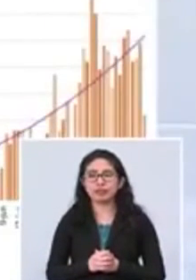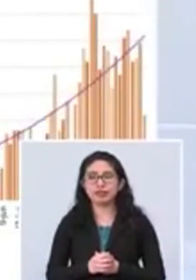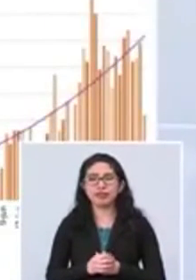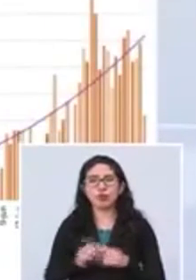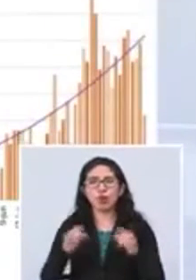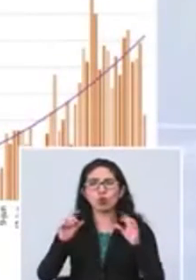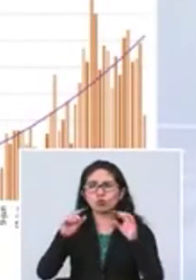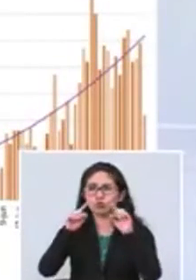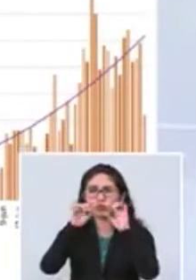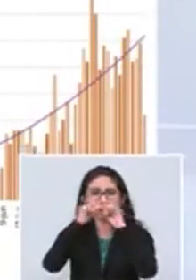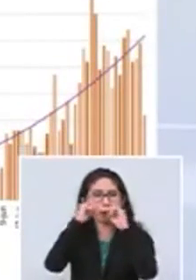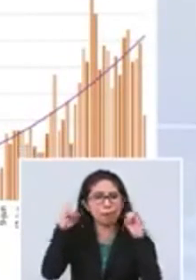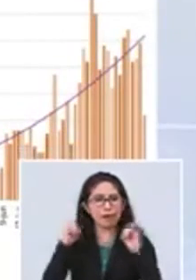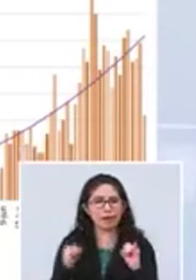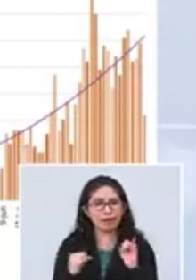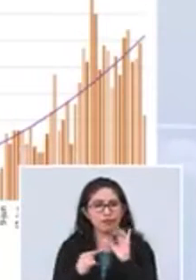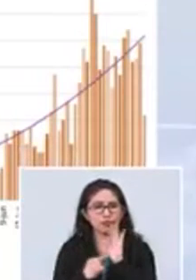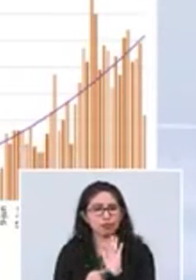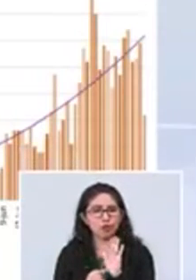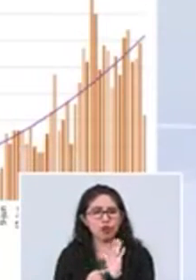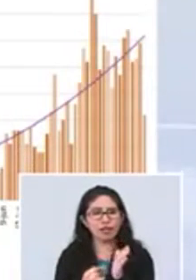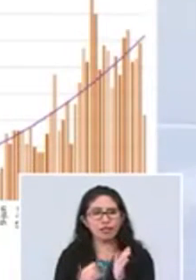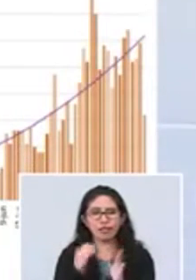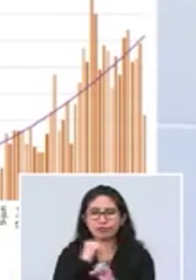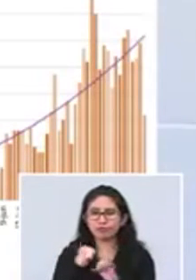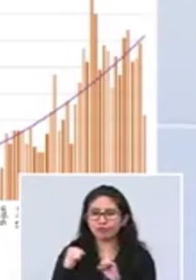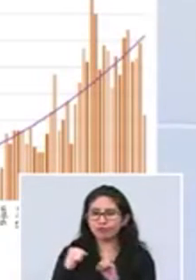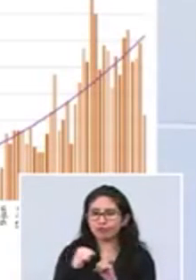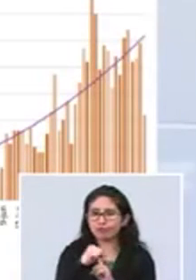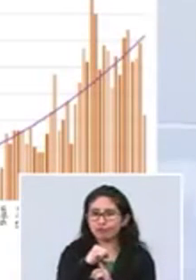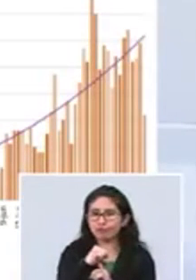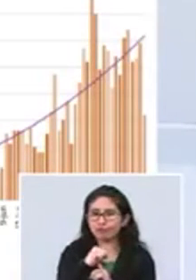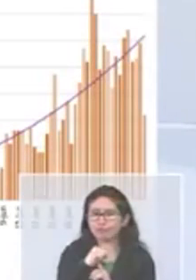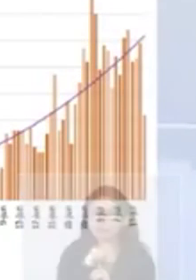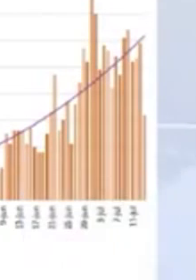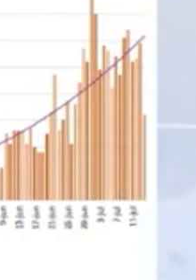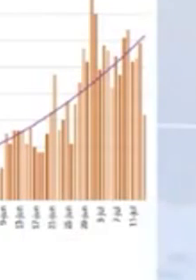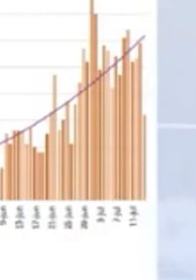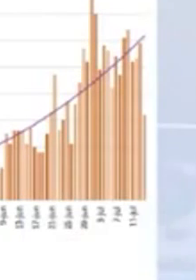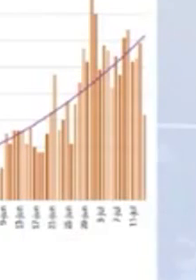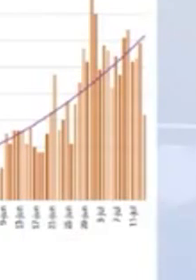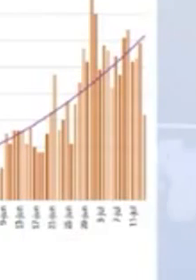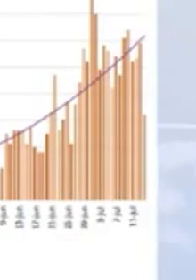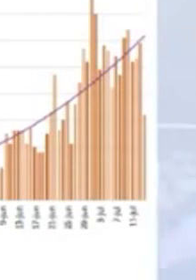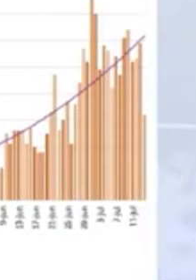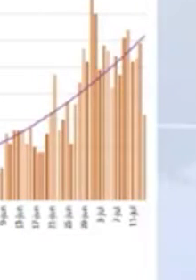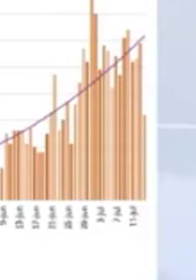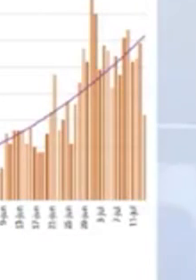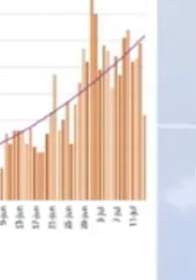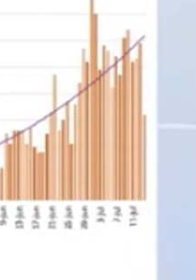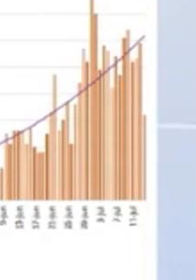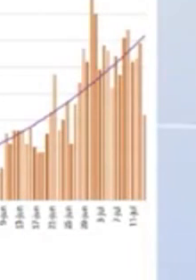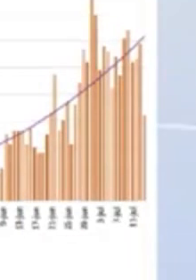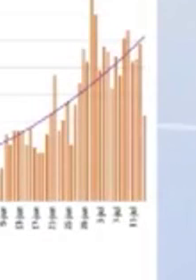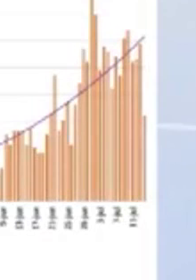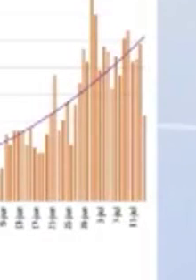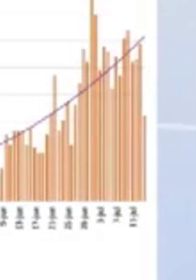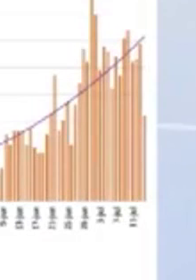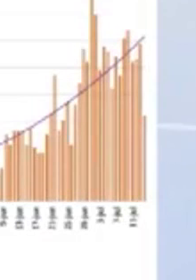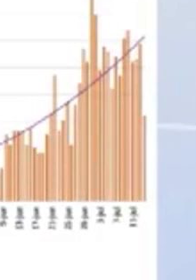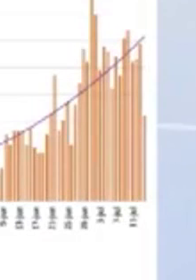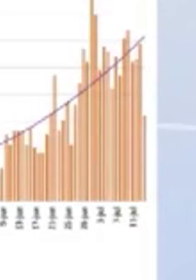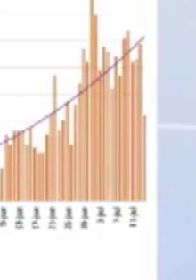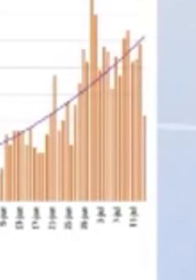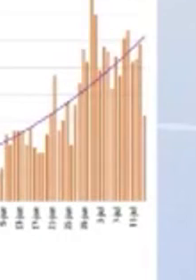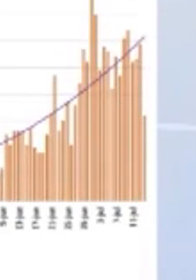cuadros que reflejan el comportamiento de la epidemia en nuestro territorio. Bolivia